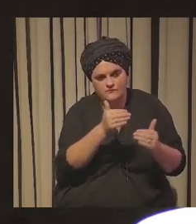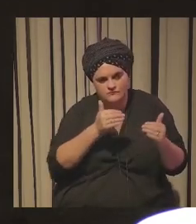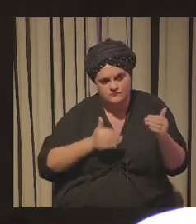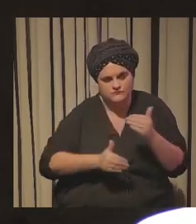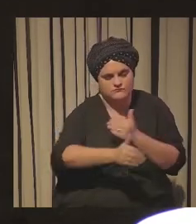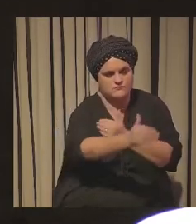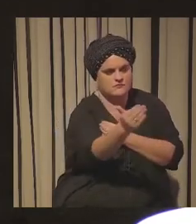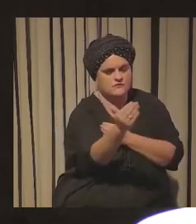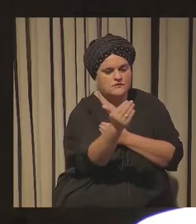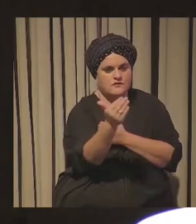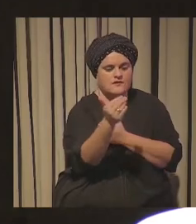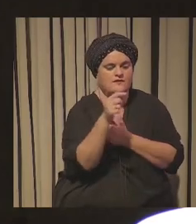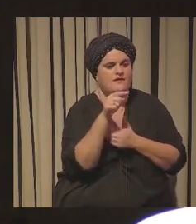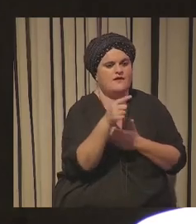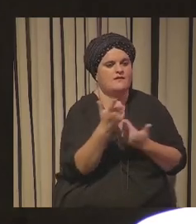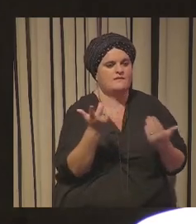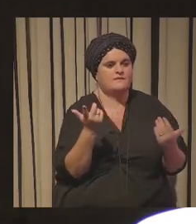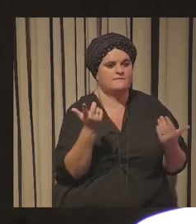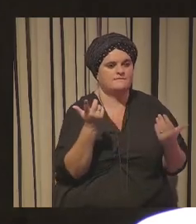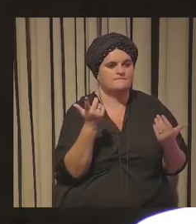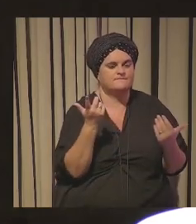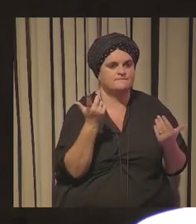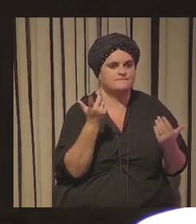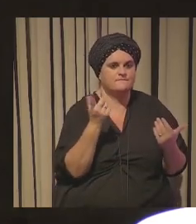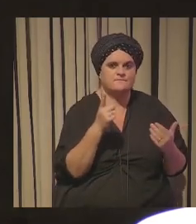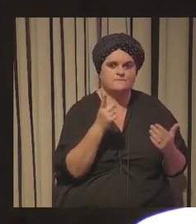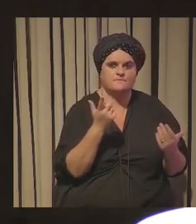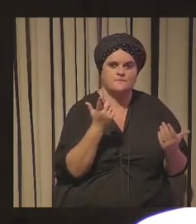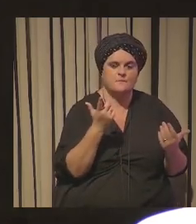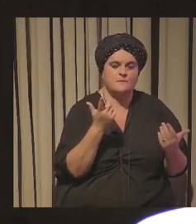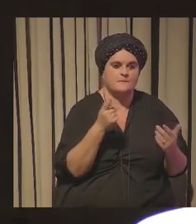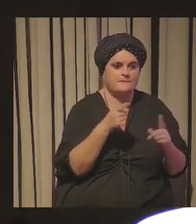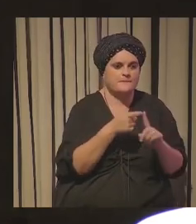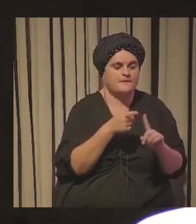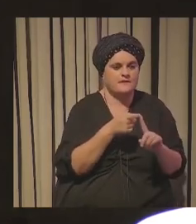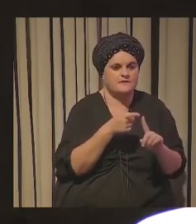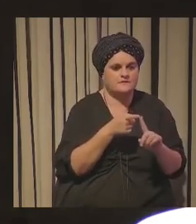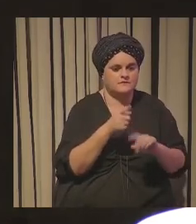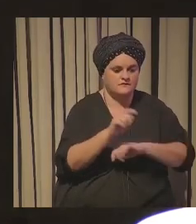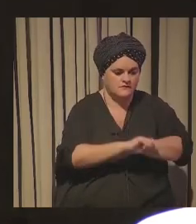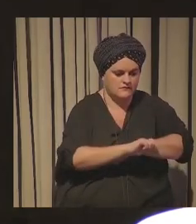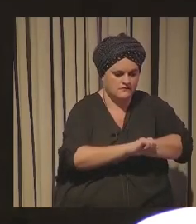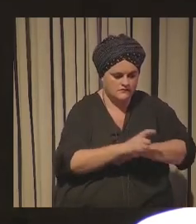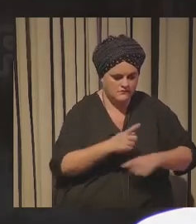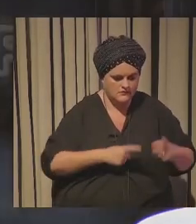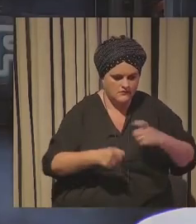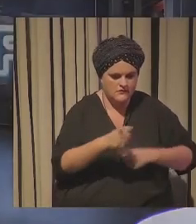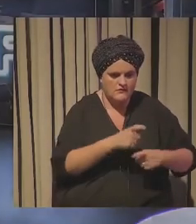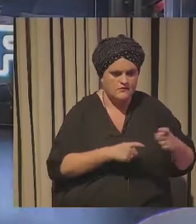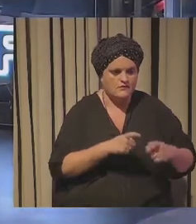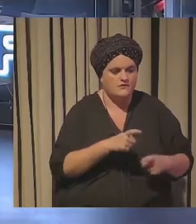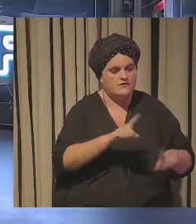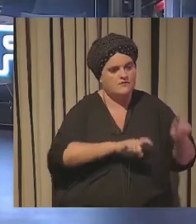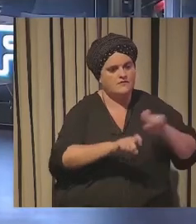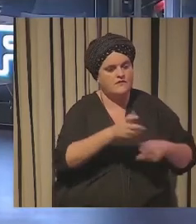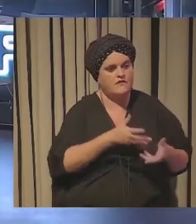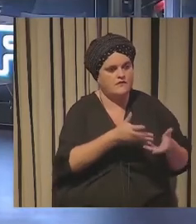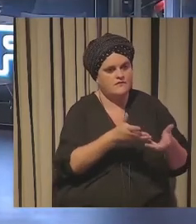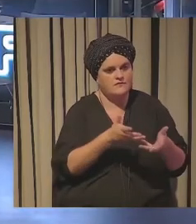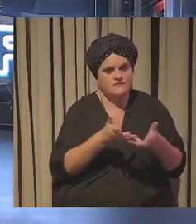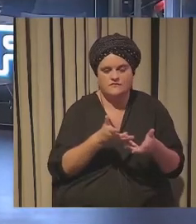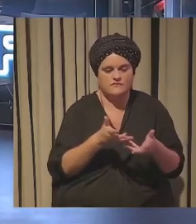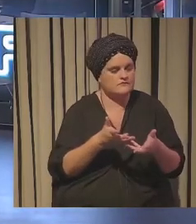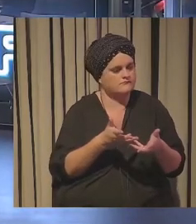y ahí ya no se trata tanto de responder a los objetivos estratégicos del negocio y ayudar a la toma de decisiones y